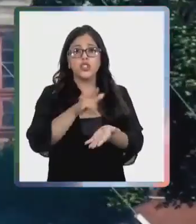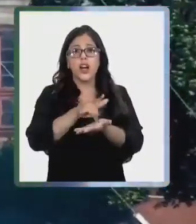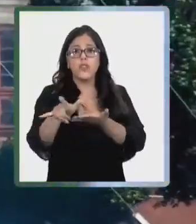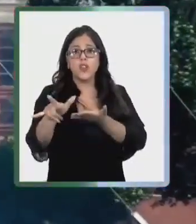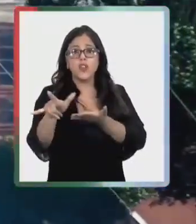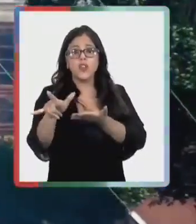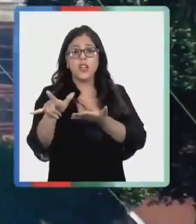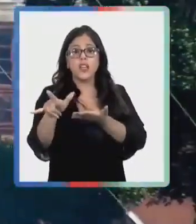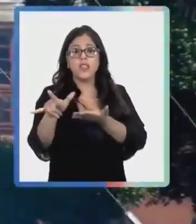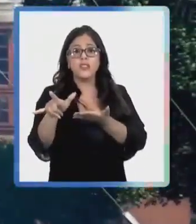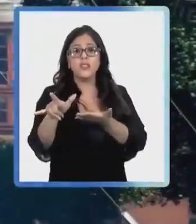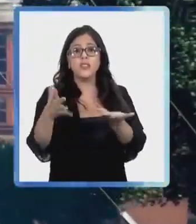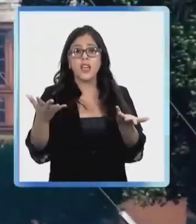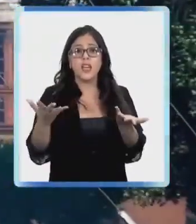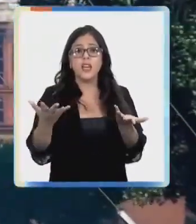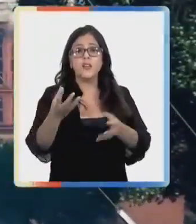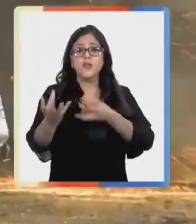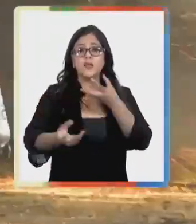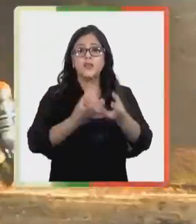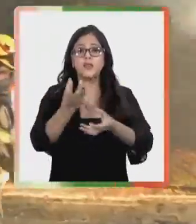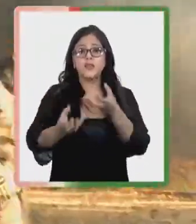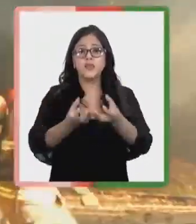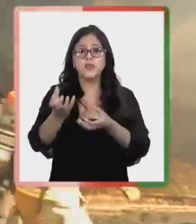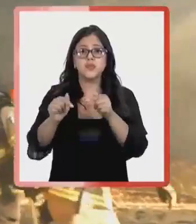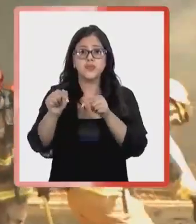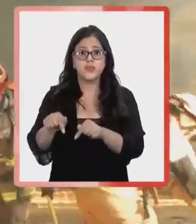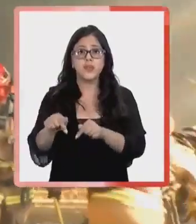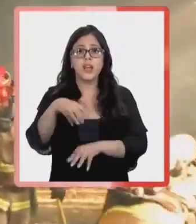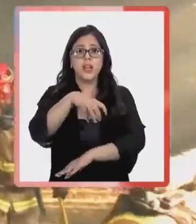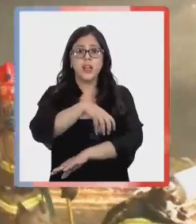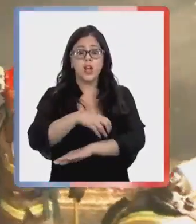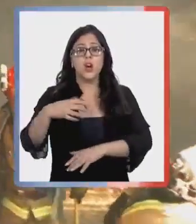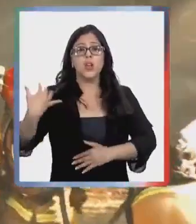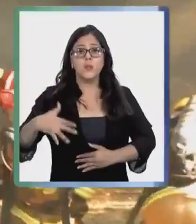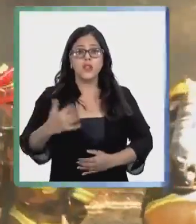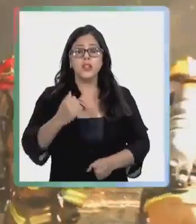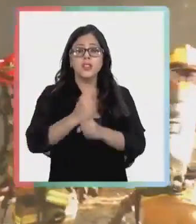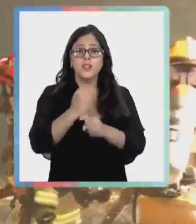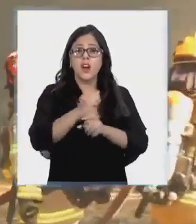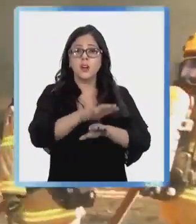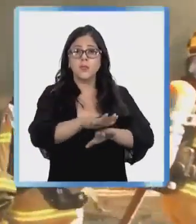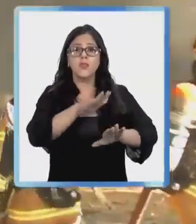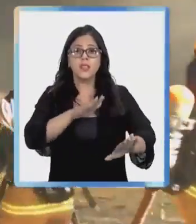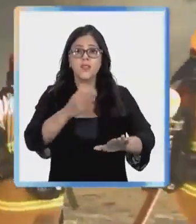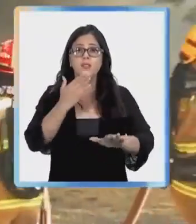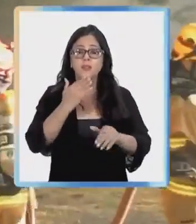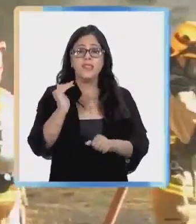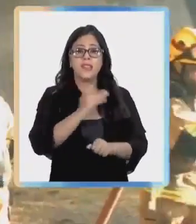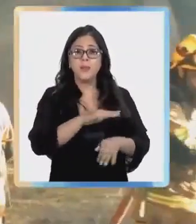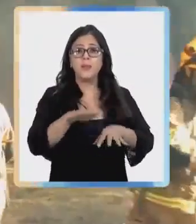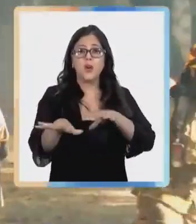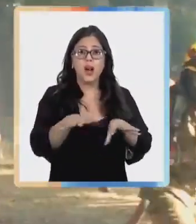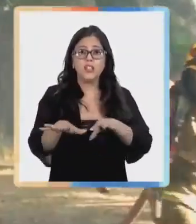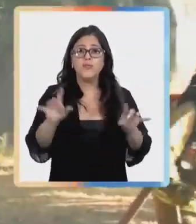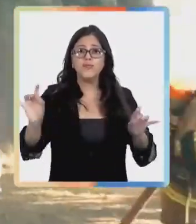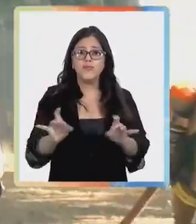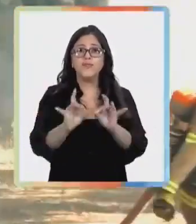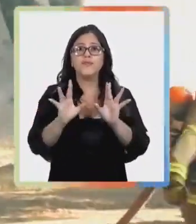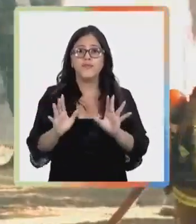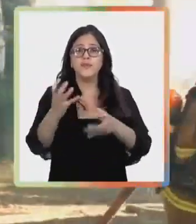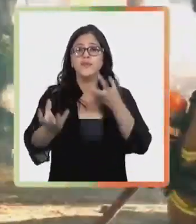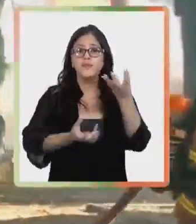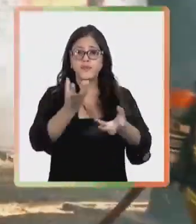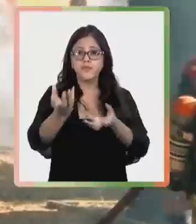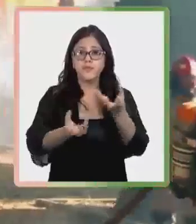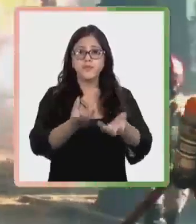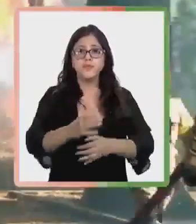para el combate de incendios forestales que se está desarrollando en este instante en la región. Fundamental es la labor preventiva y de rápida acción en caso de